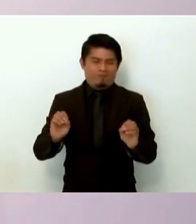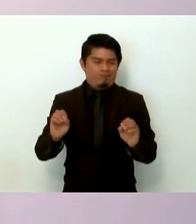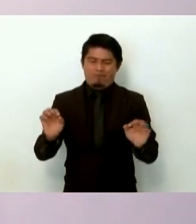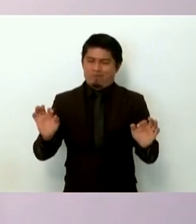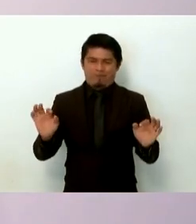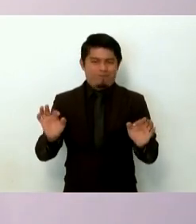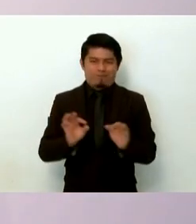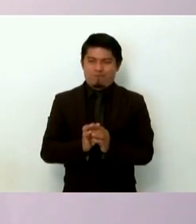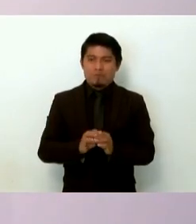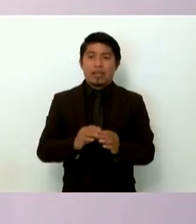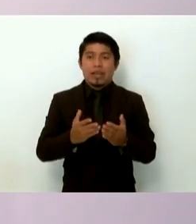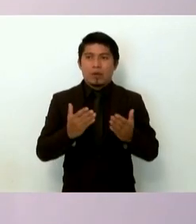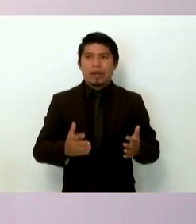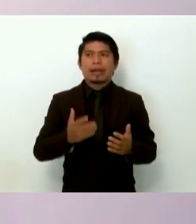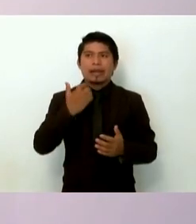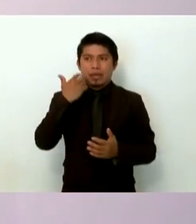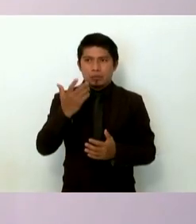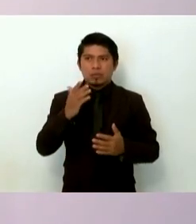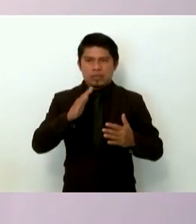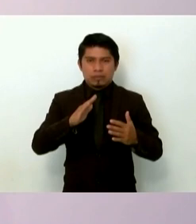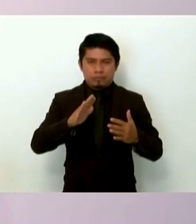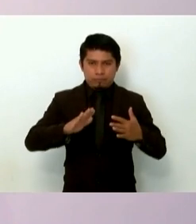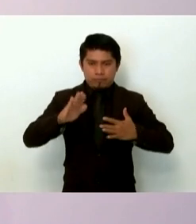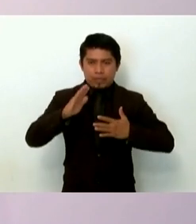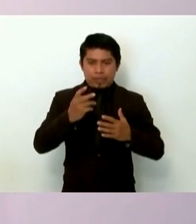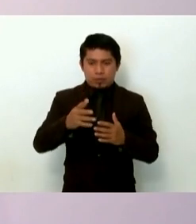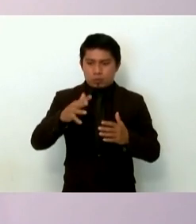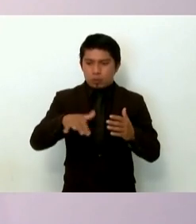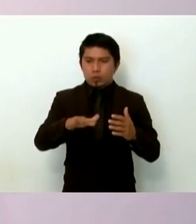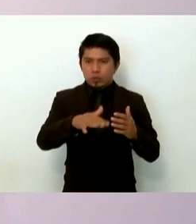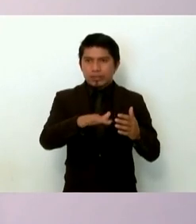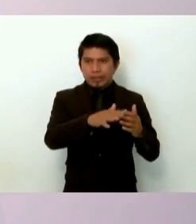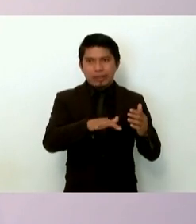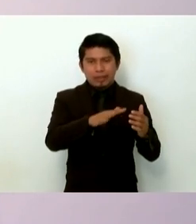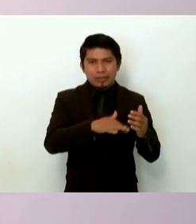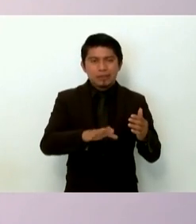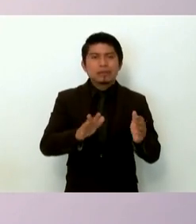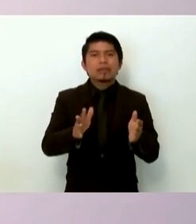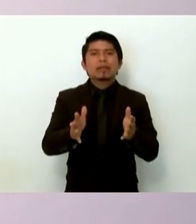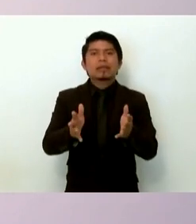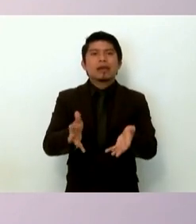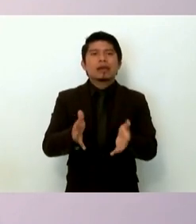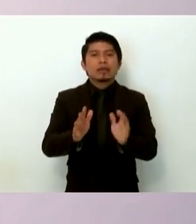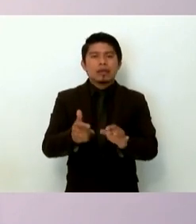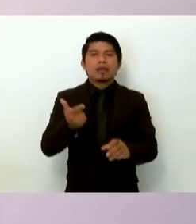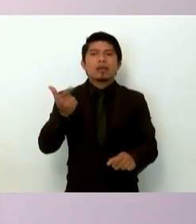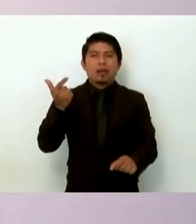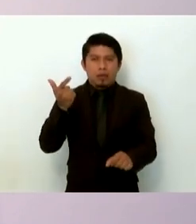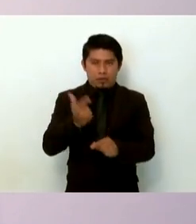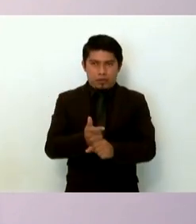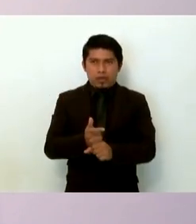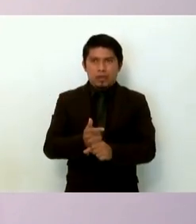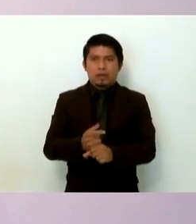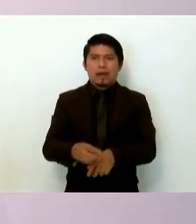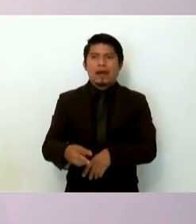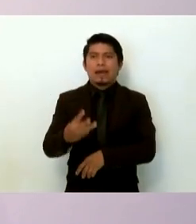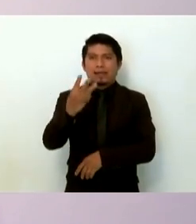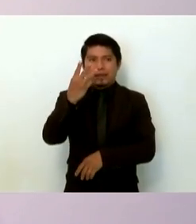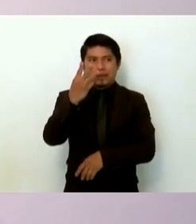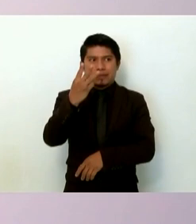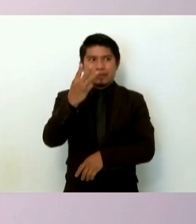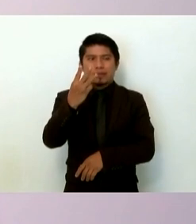refrendar que en estas búsquedas se han ya identificado a tres